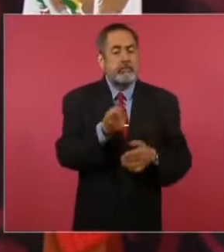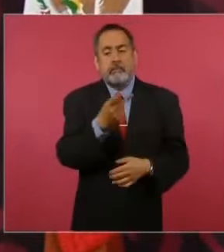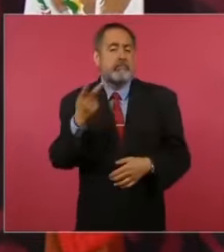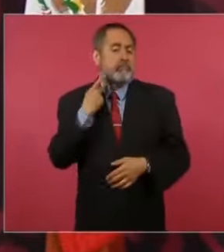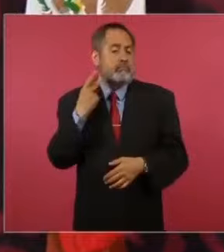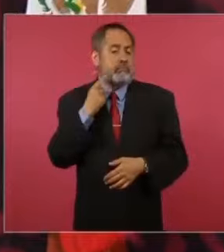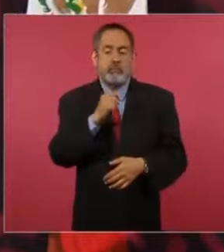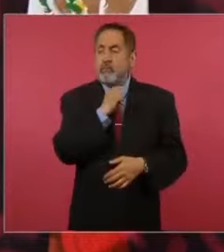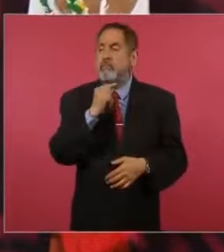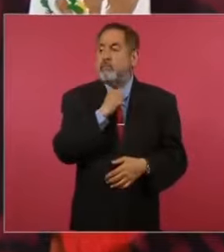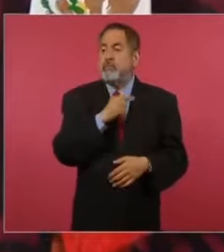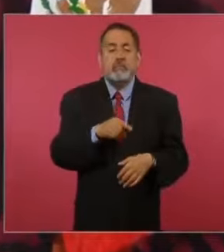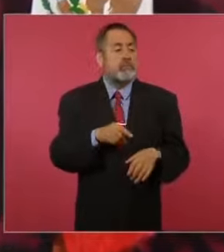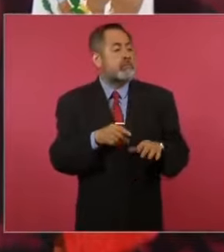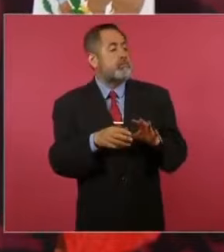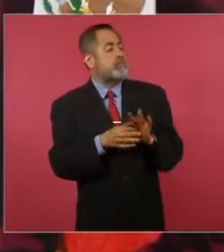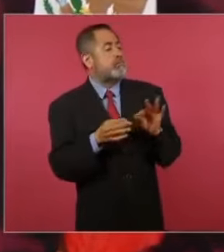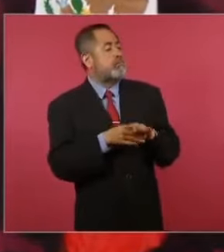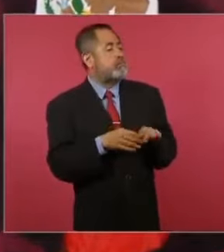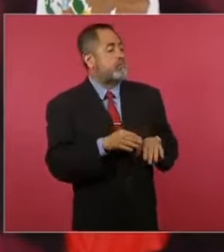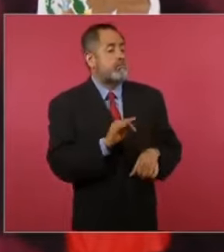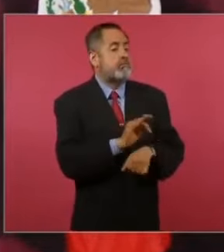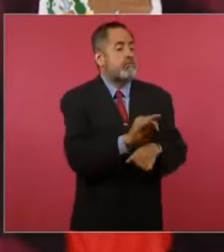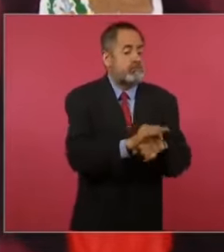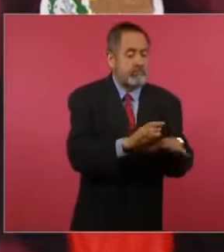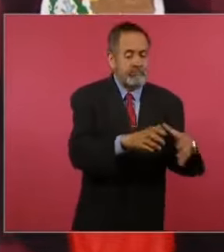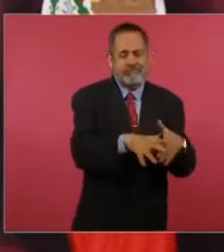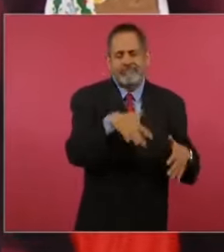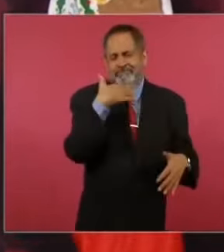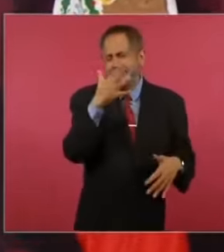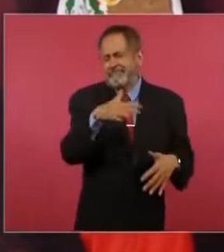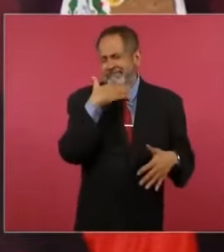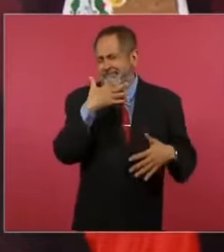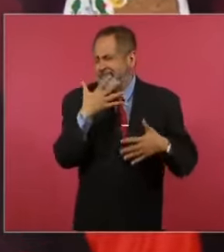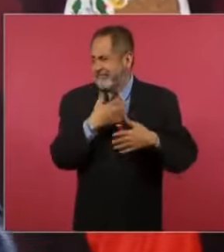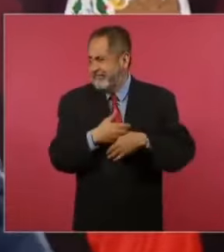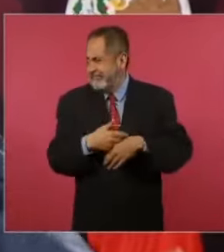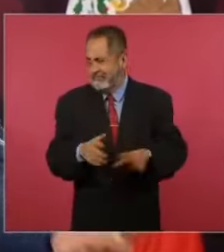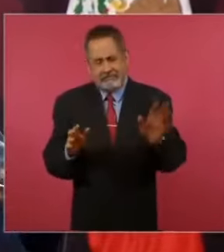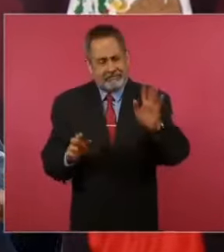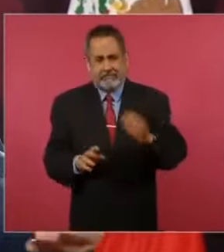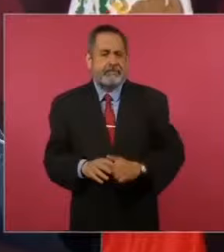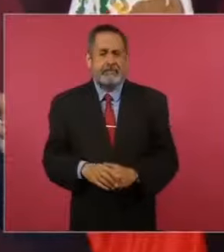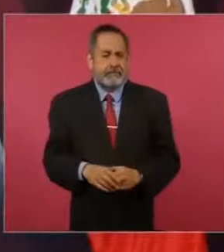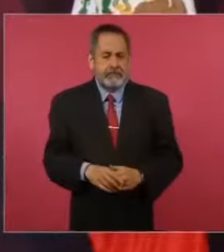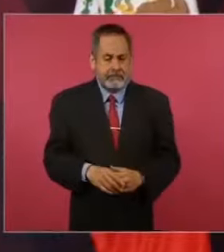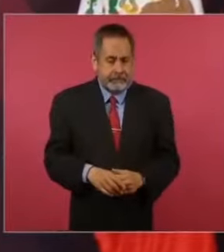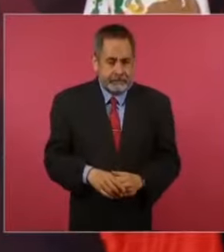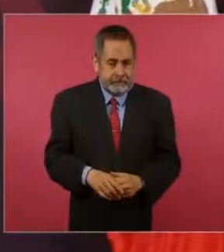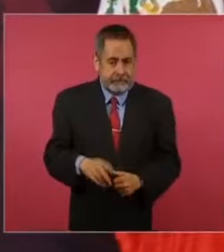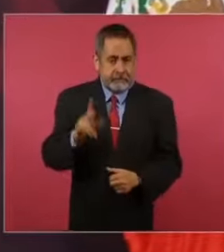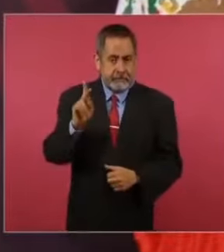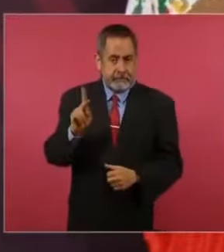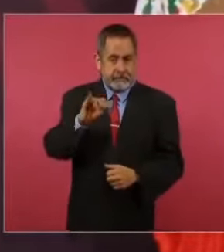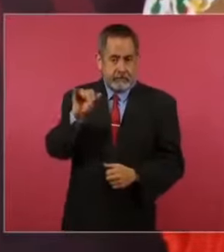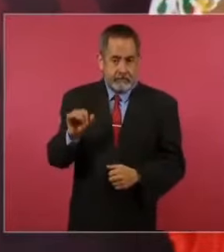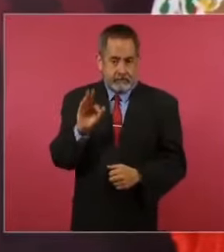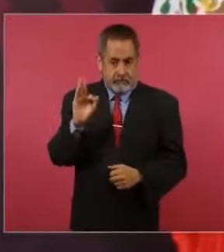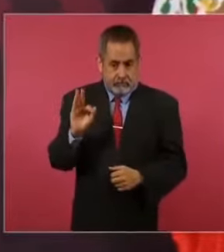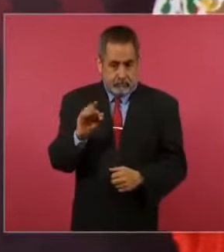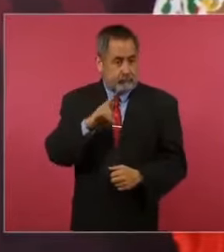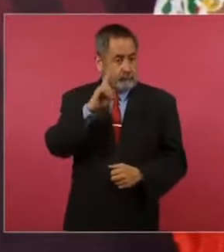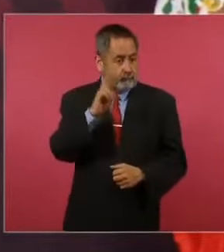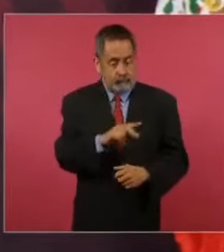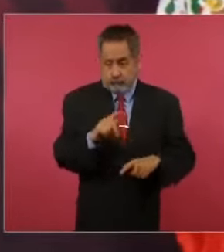y no está el Poder Judicial al